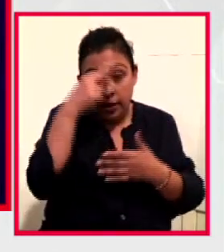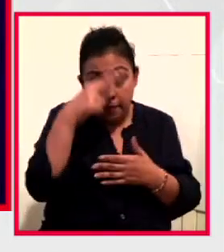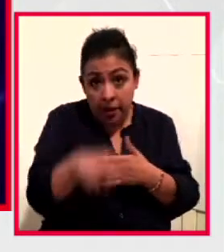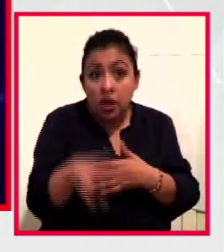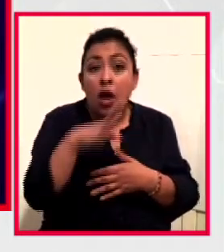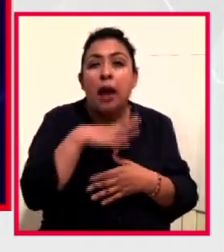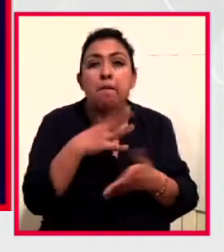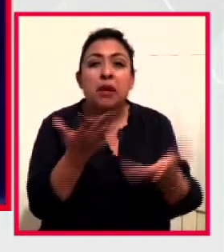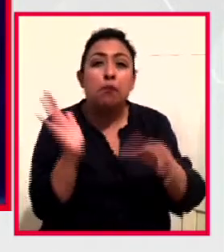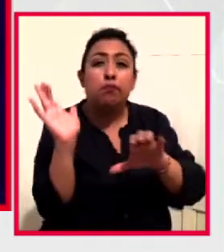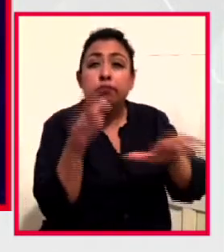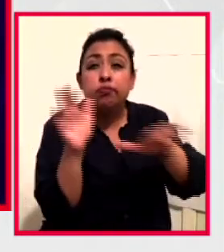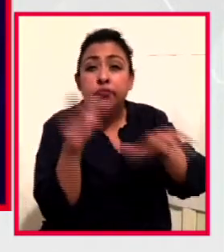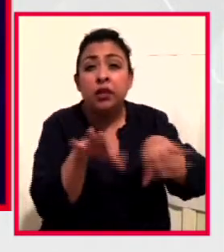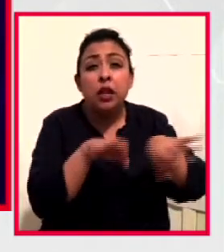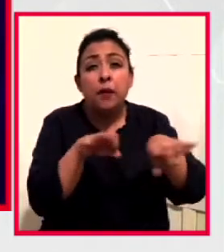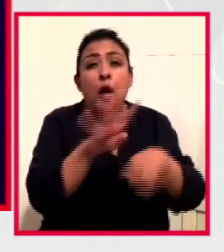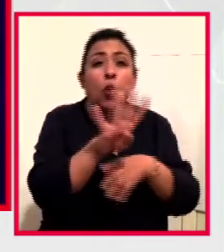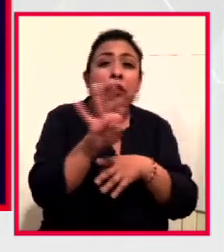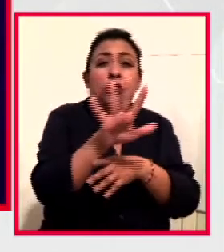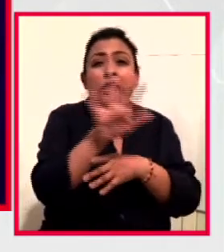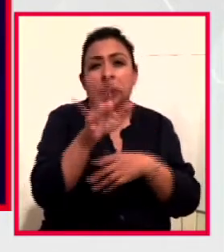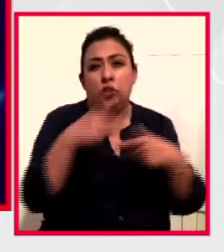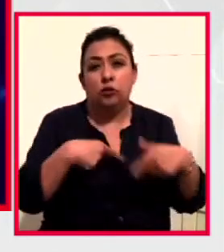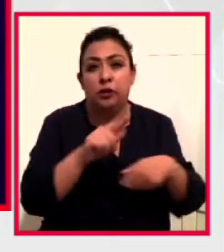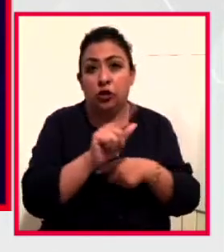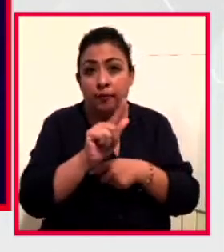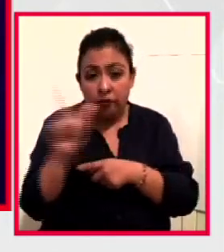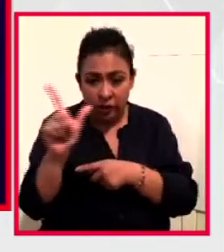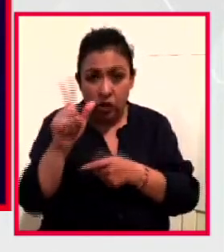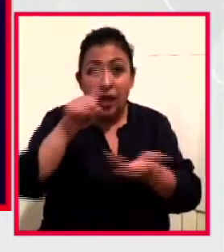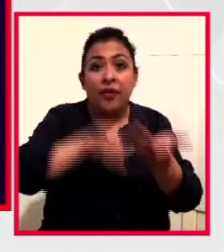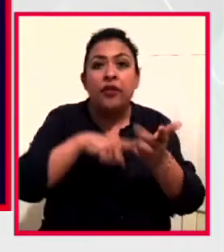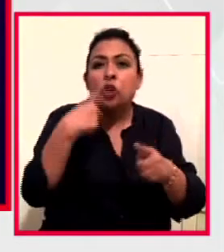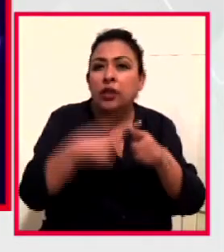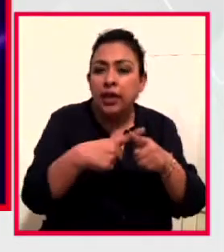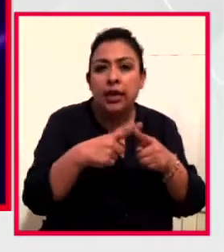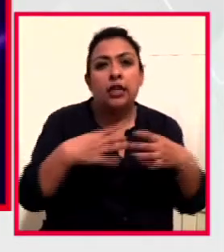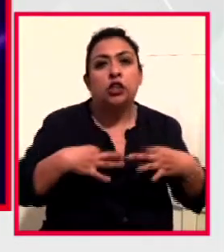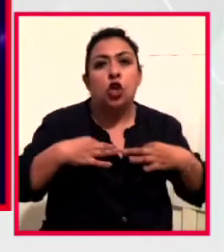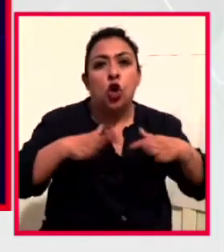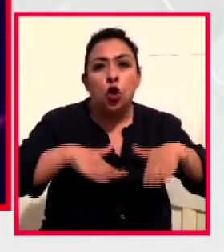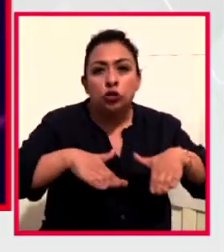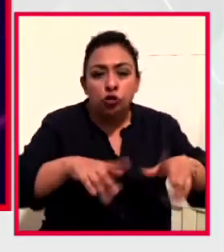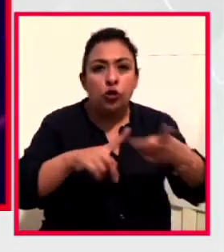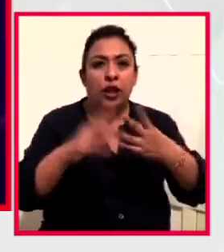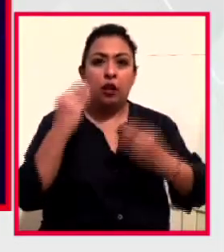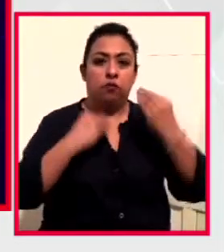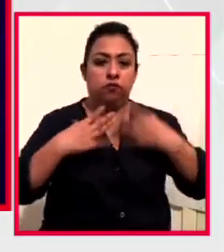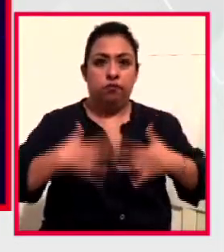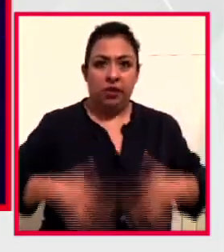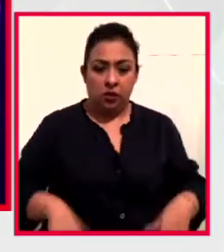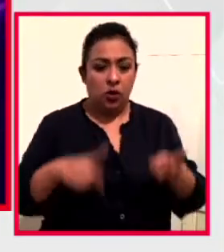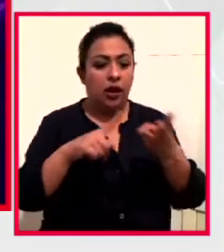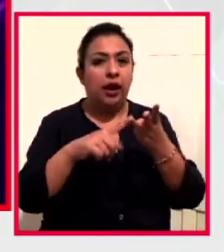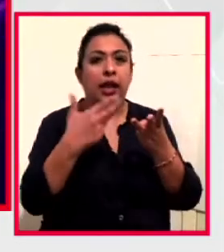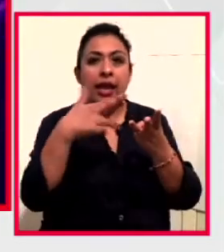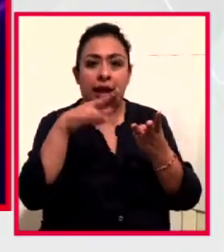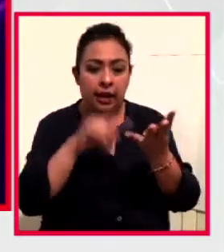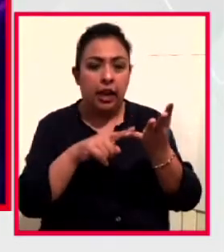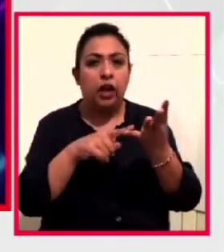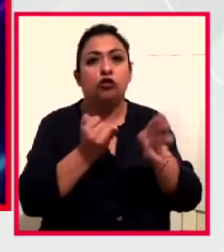promedio de entre 400 y 500 profesionales, entre los que se encuentran costureras y vestuaristas, guerreros y carpinteros,